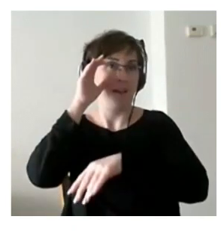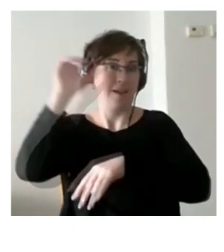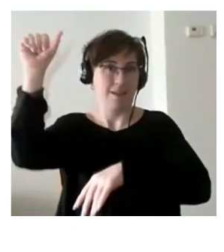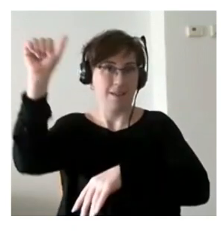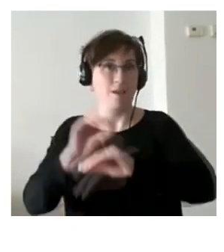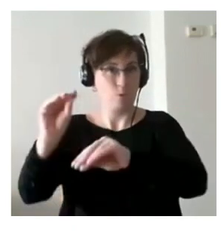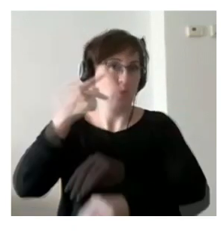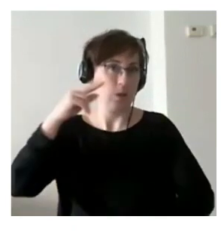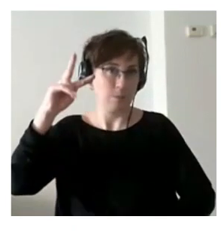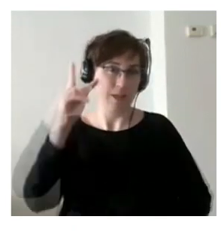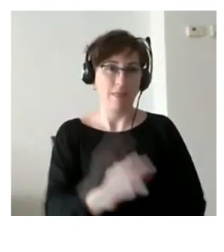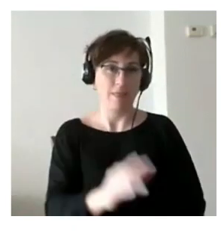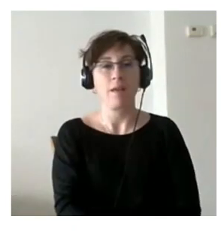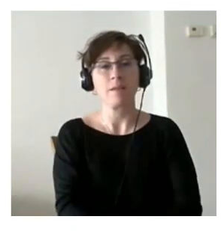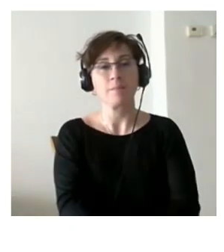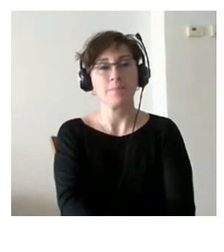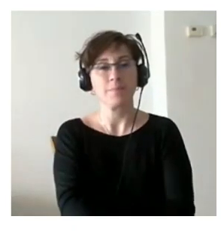nosotros así que